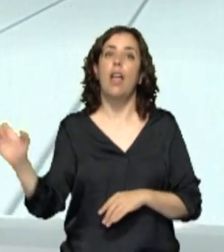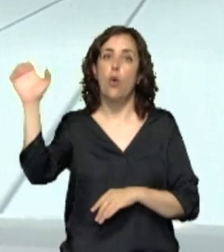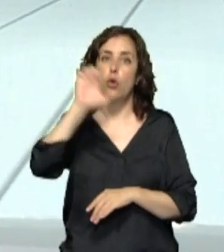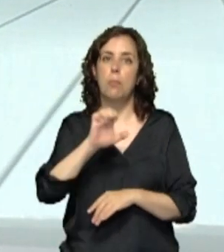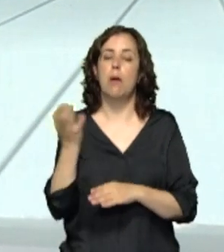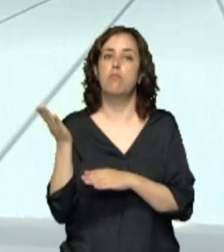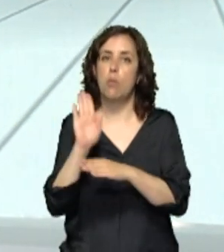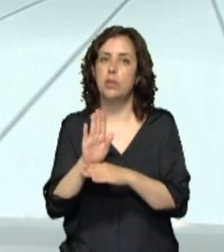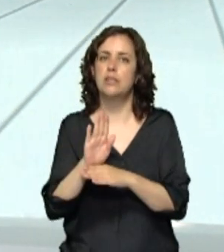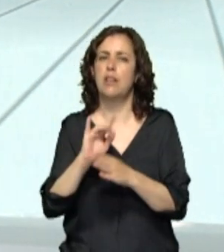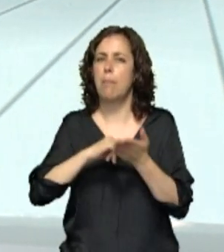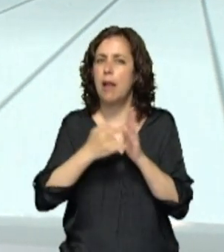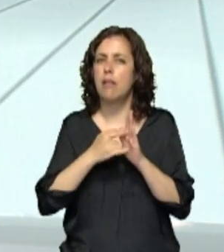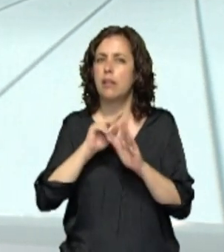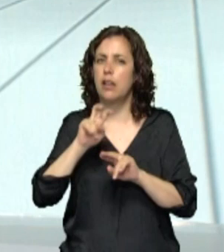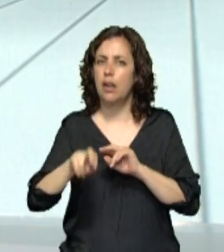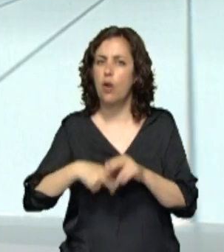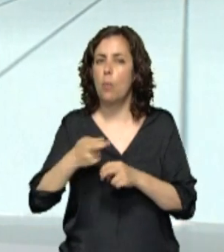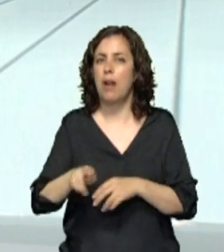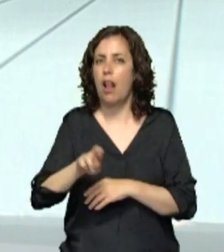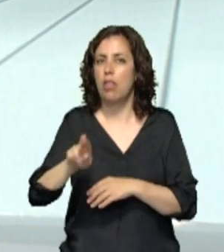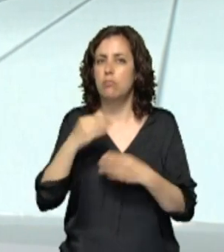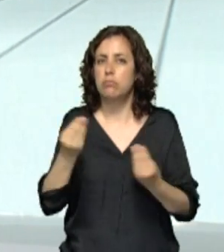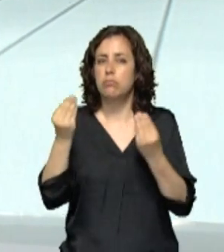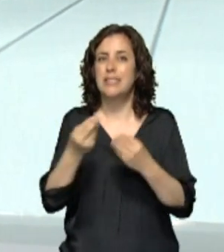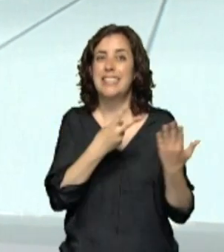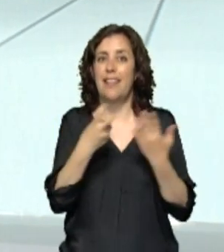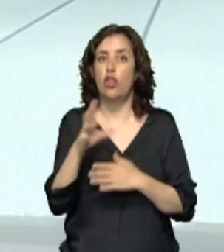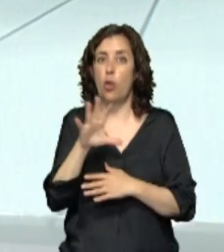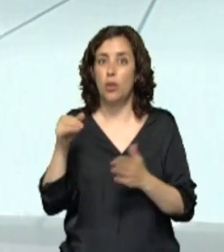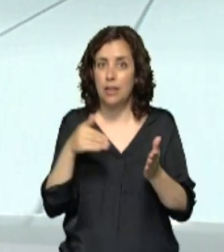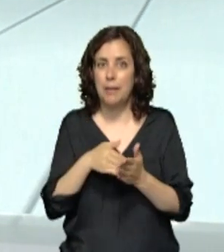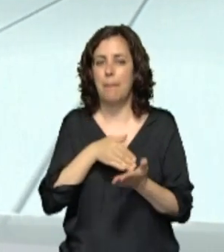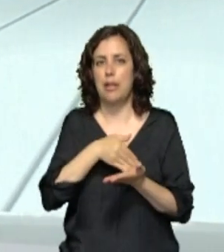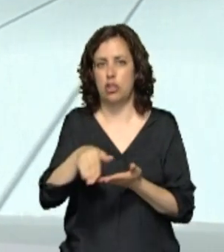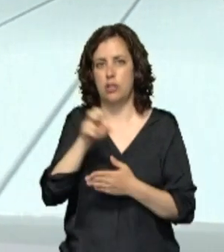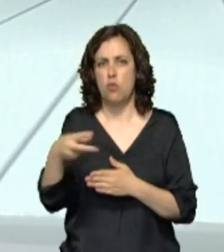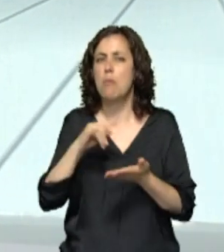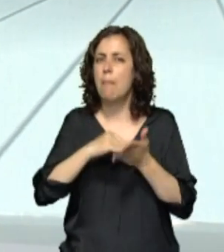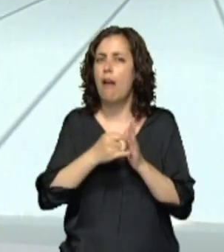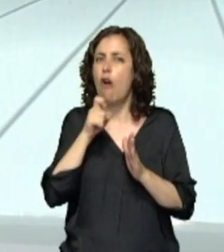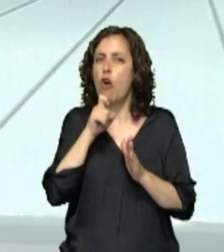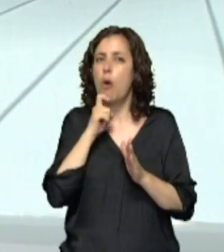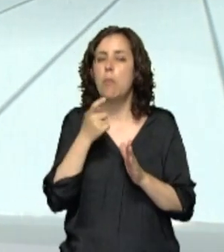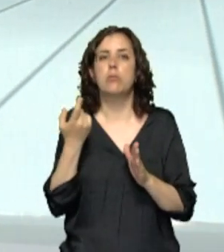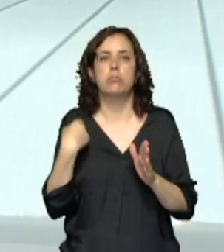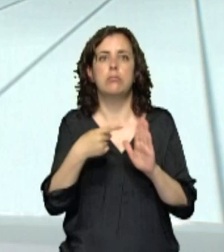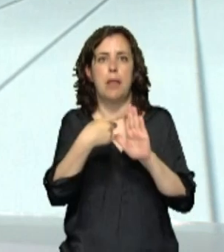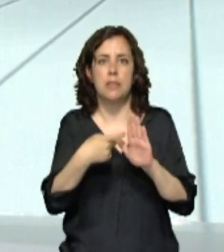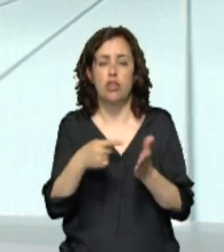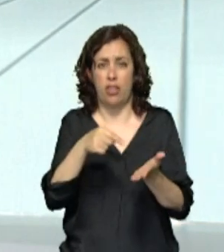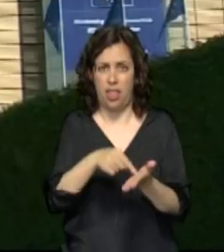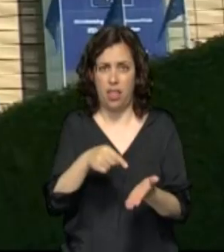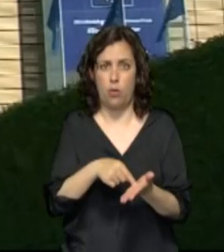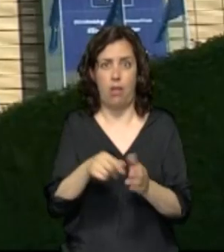recuperación de 750.000 millones de euros. Un plan que se financiaría con una emisión de deudas sin precedentes.